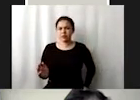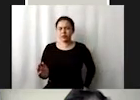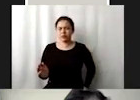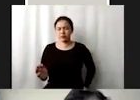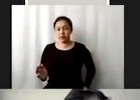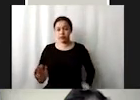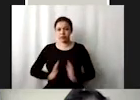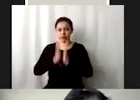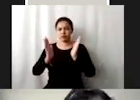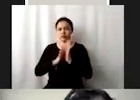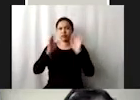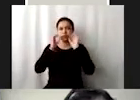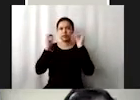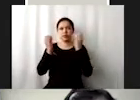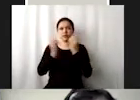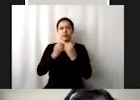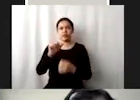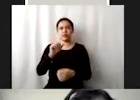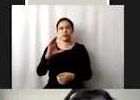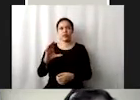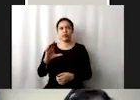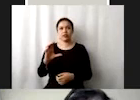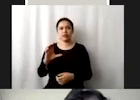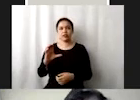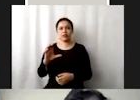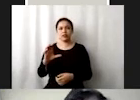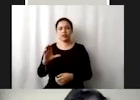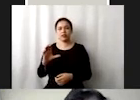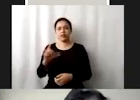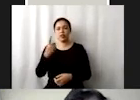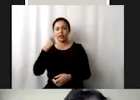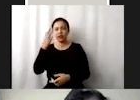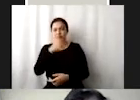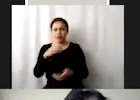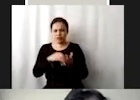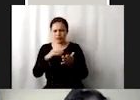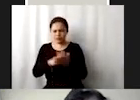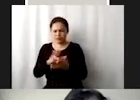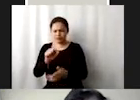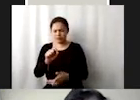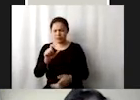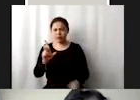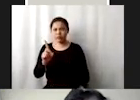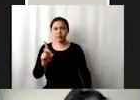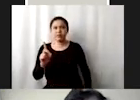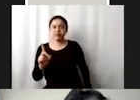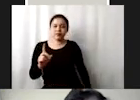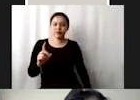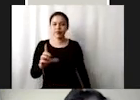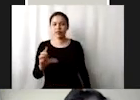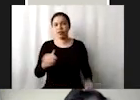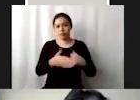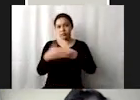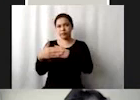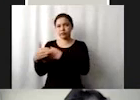organizaciones de la sociedad civil hay que ver la Agenda 2030 como un recordatorio o el llamado al